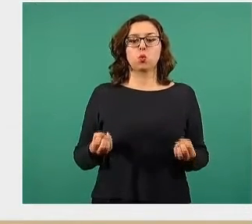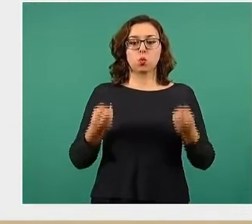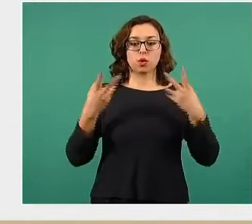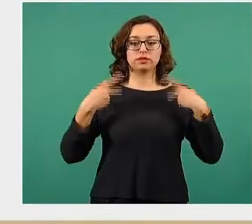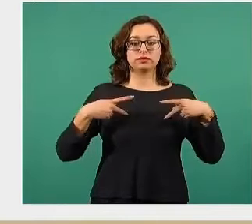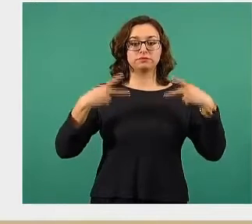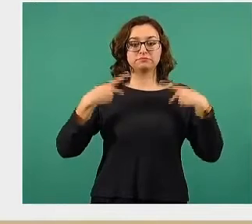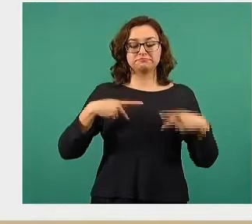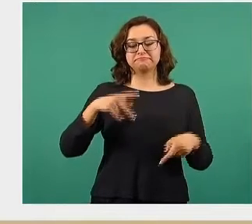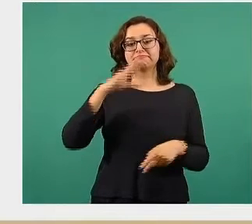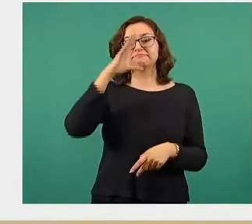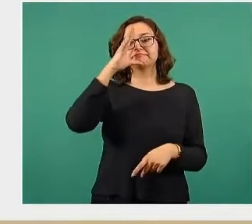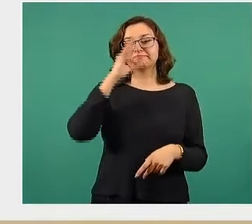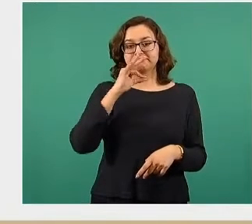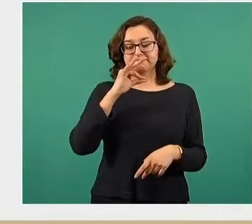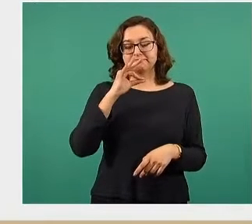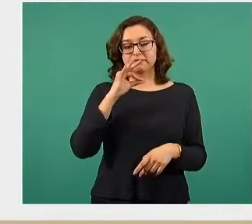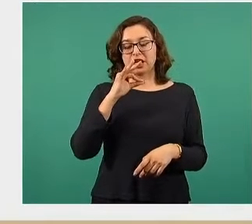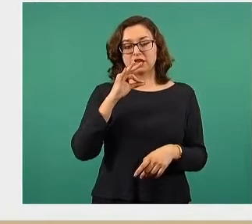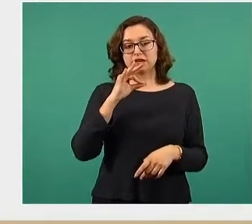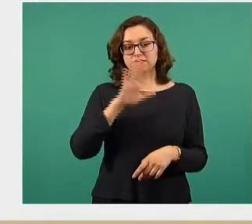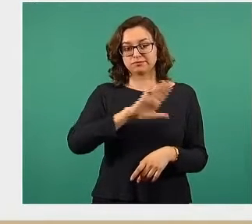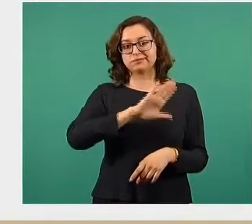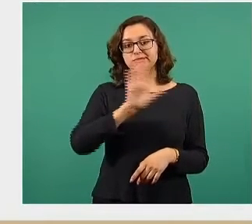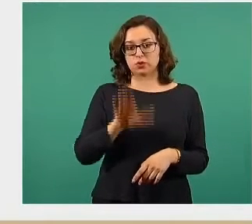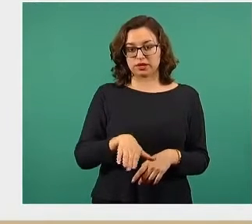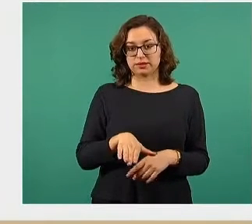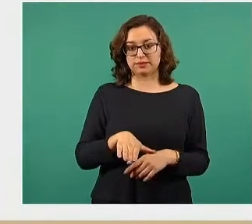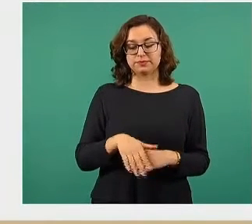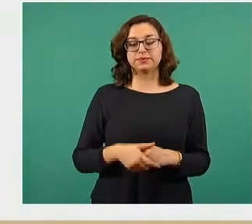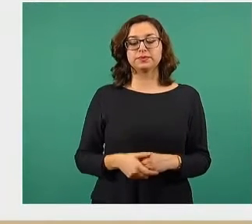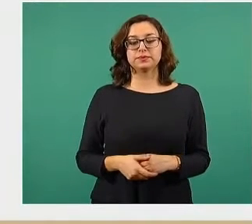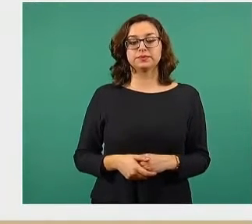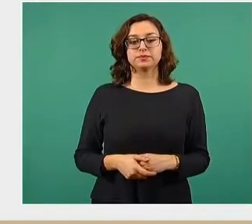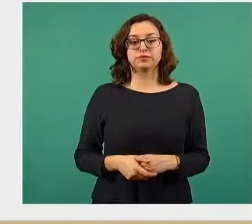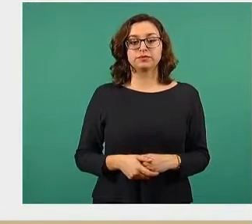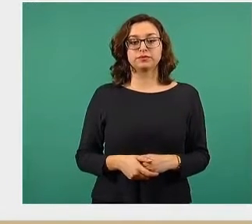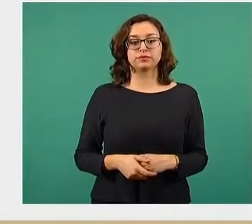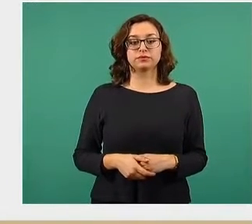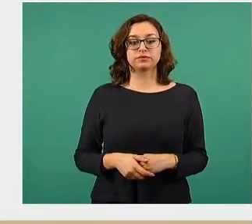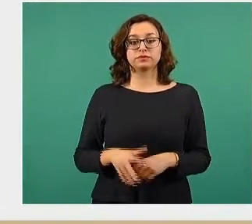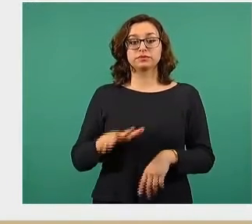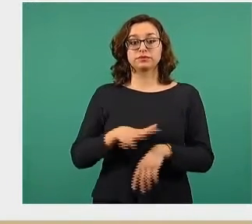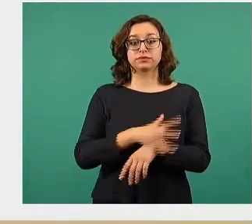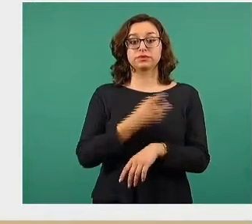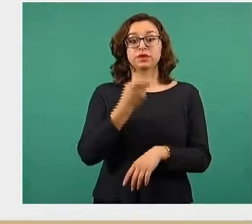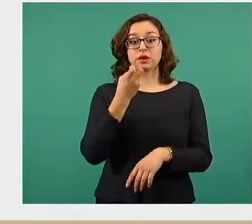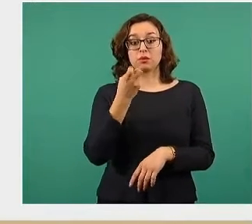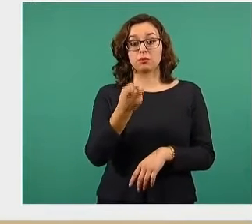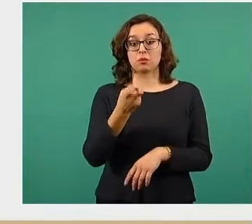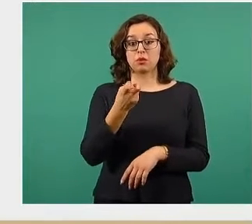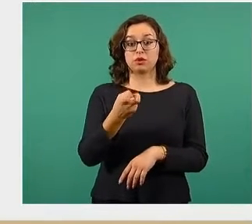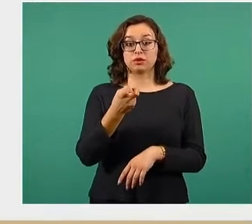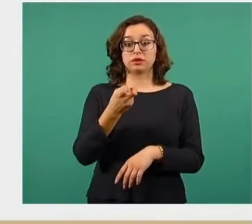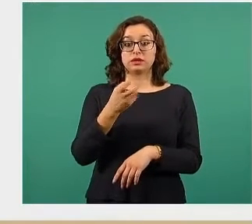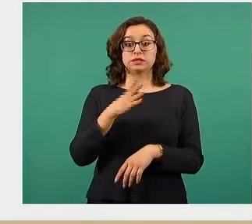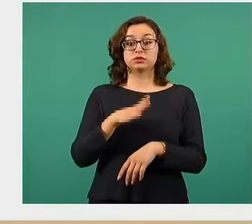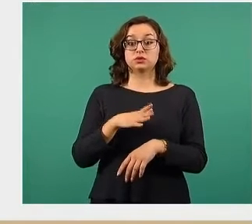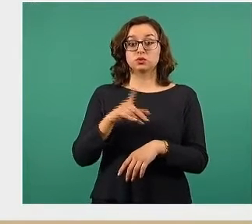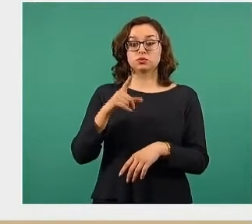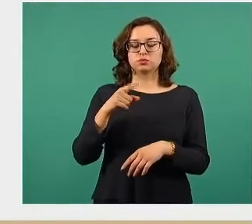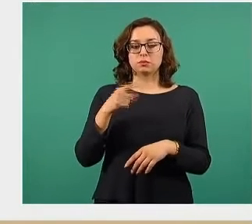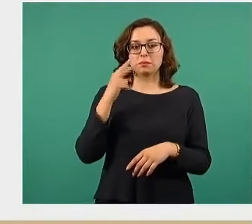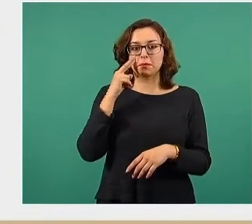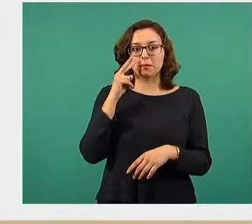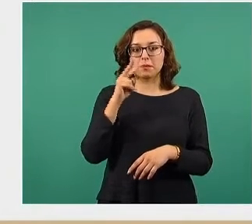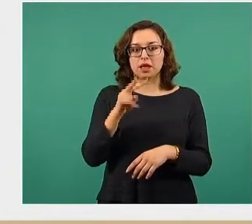que fallecieron dentro de cada grupo de edad. Por eso, la recomendación del Grupo Técnico Asesor de